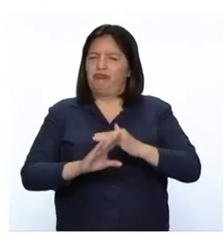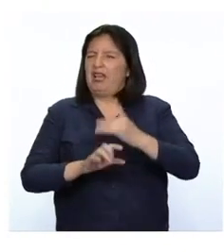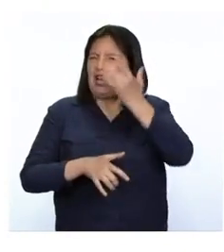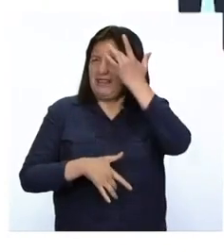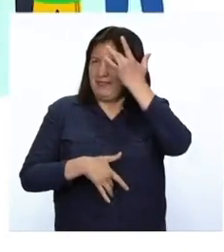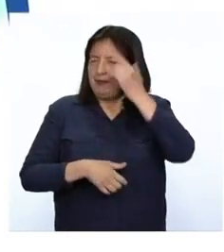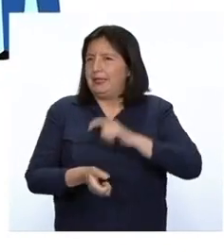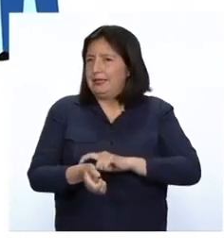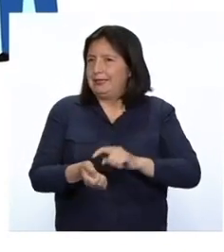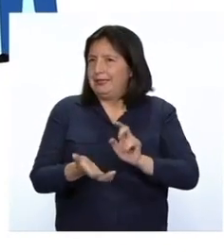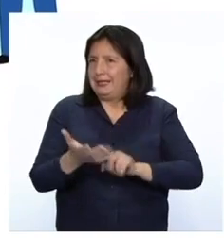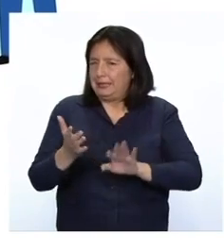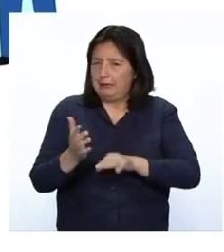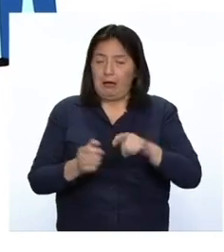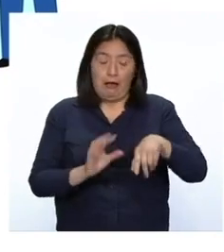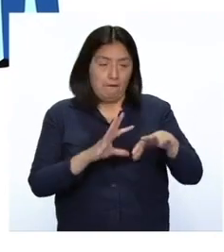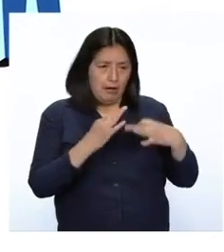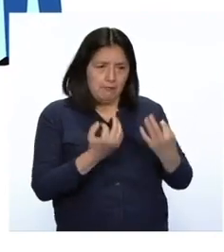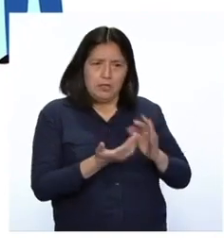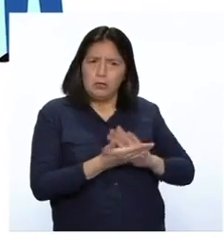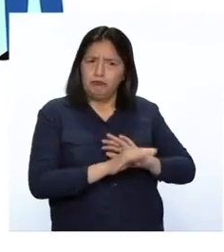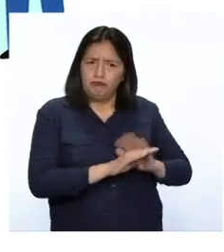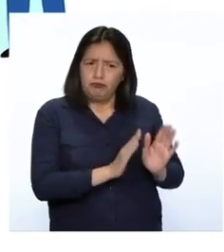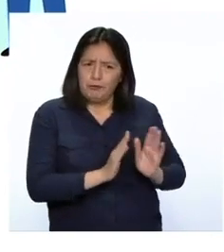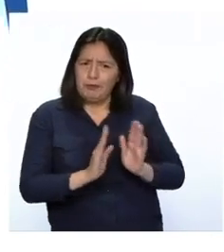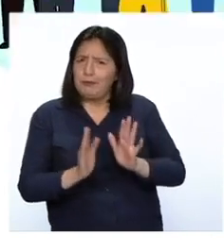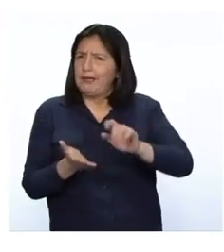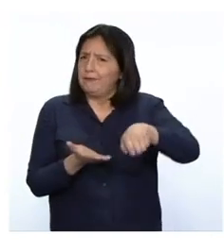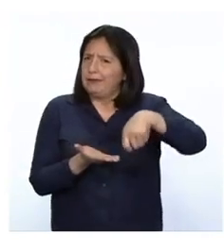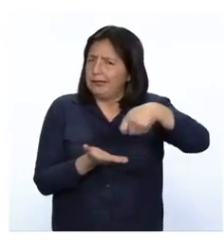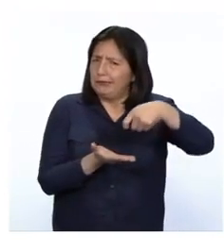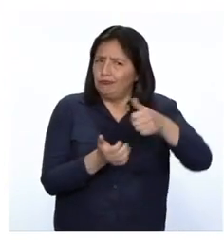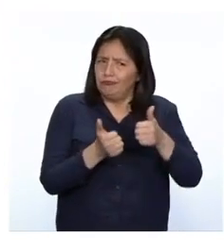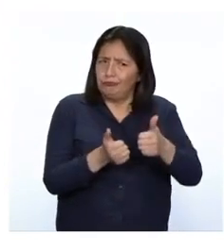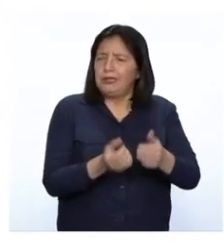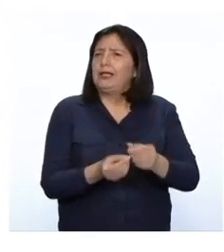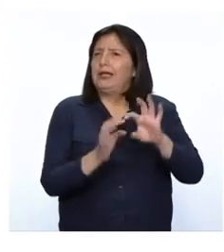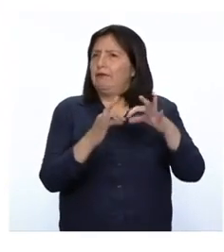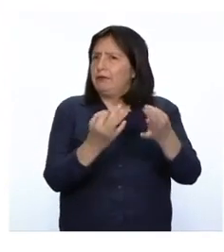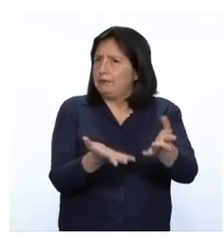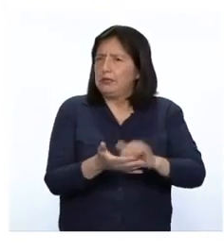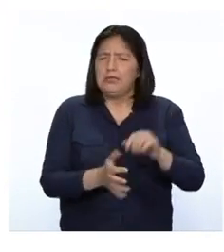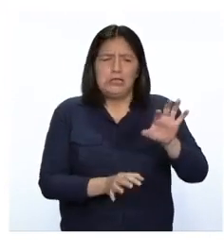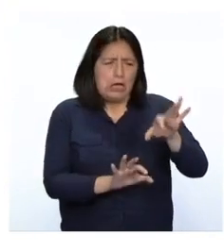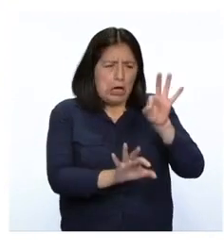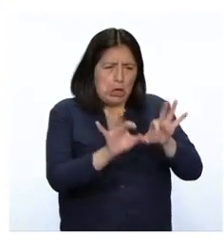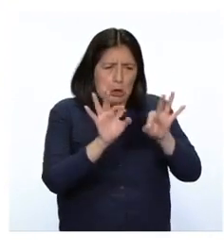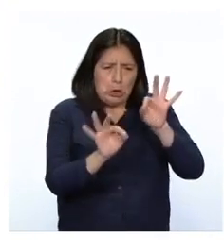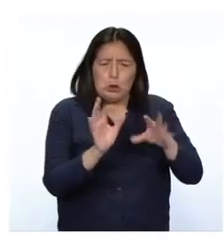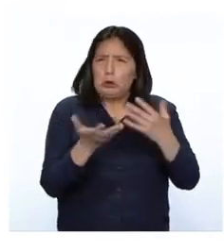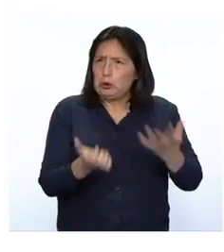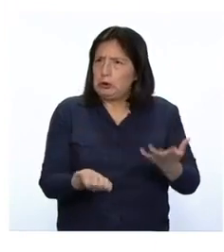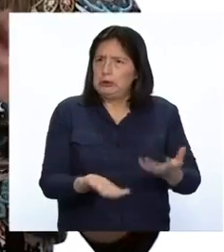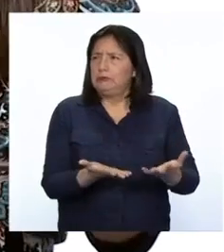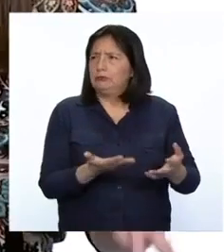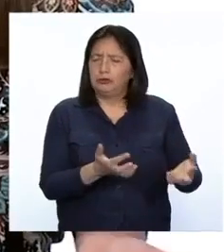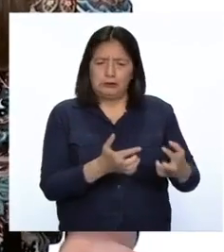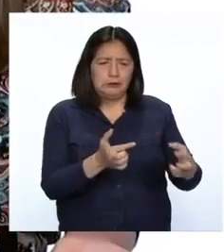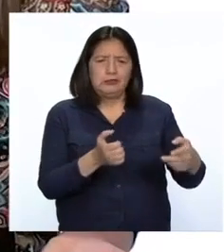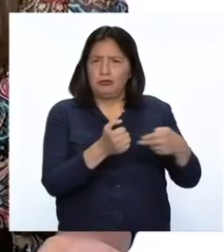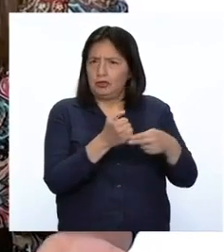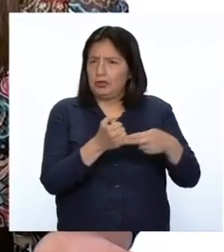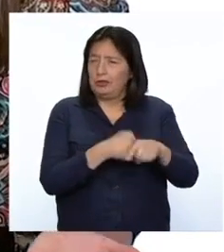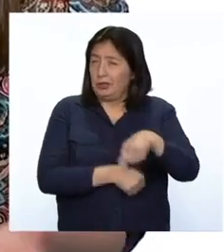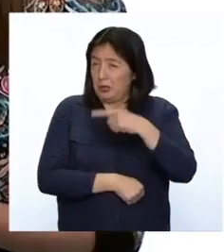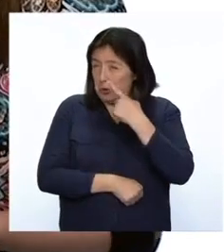Además, vemos que las familias se organizan para alimentar bien a sus integrantes y escogen siempre productos que contienen hierro. ¿Les